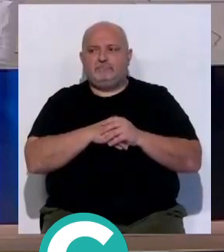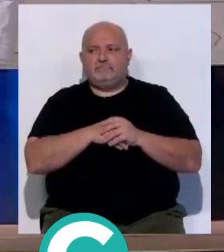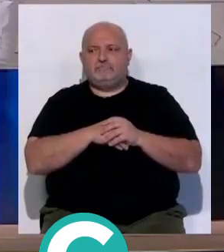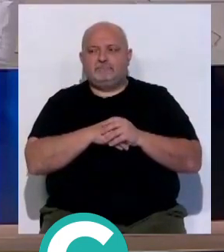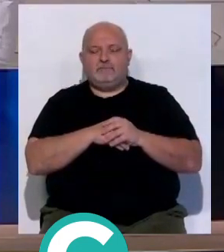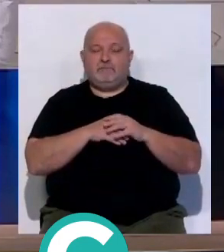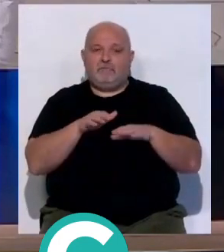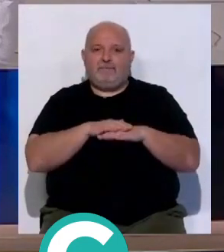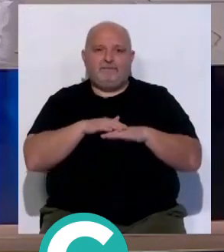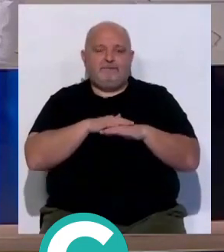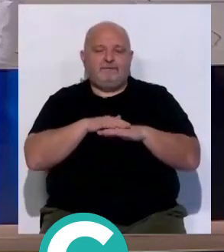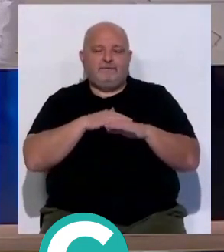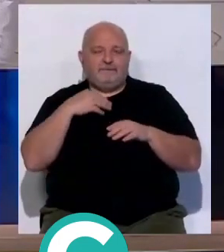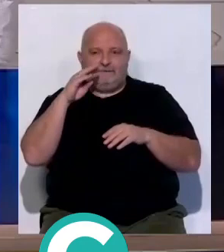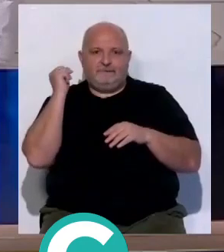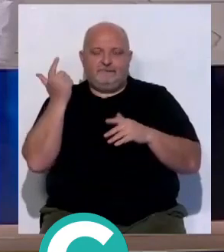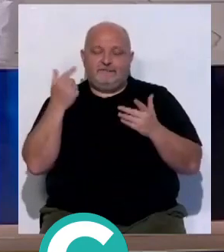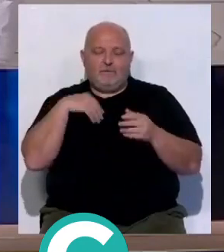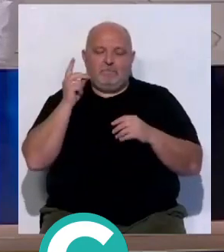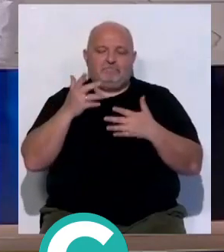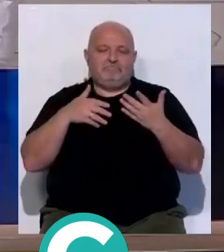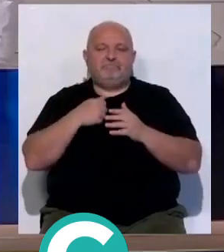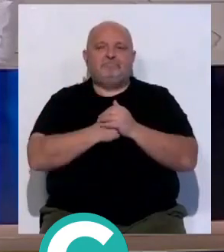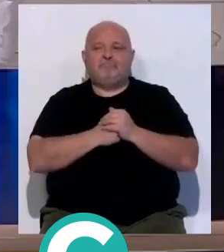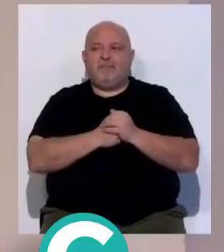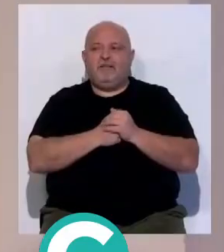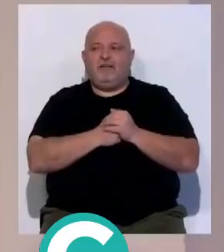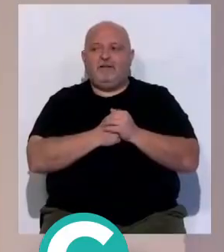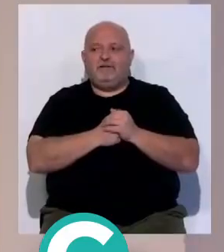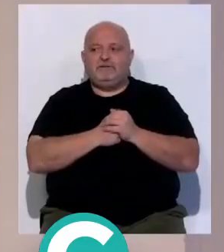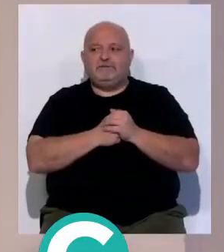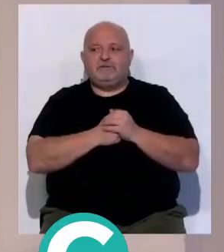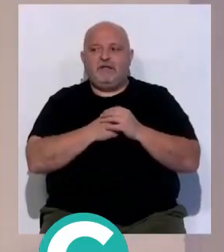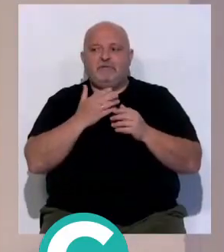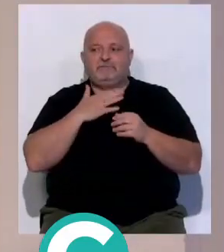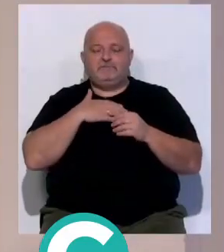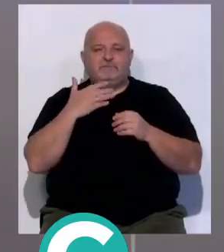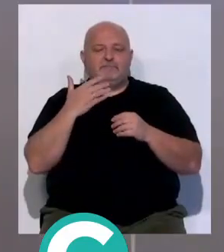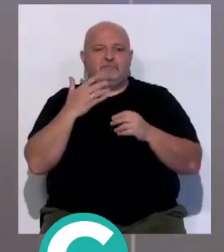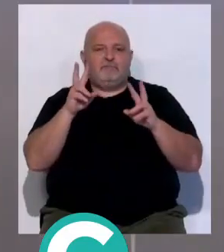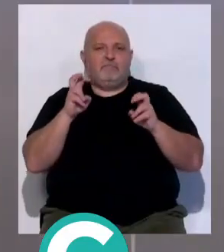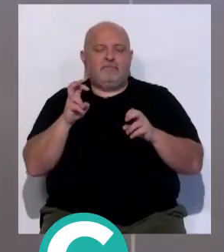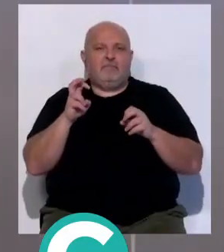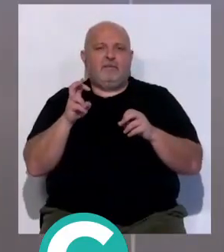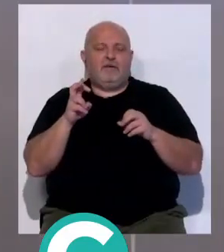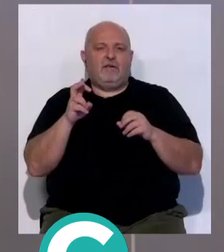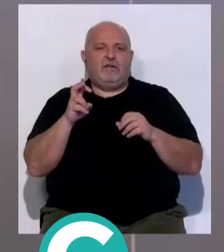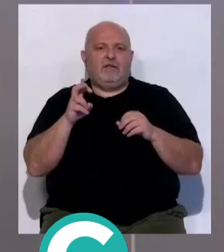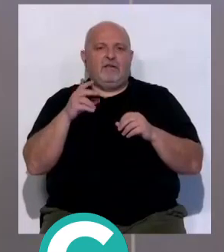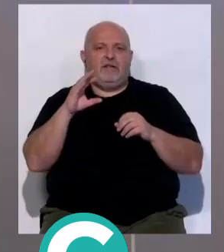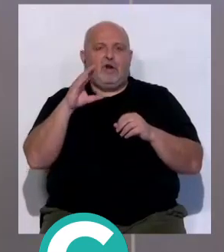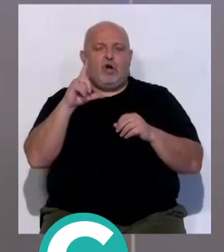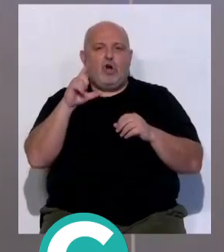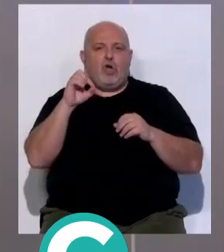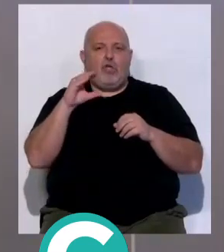Ahora me cogen fuera a jugar, ahora te lo digo. Ahora no lo sacamos. Sí. Pero después el que se cayó fue, también estaba, los Celso.